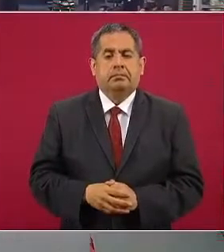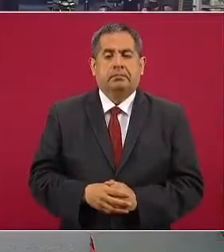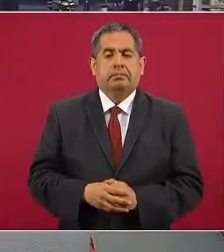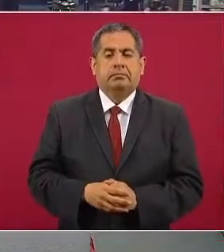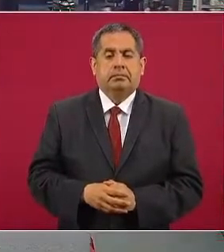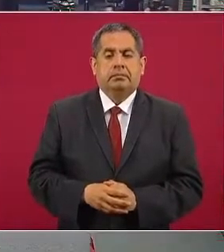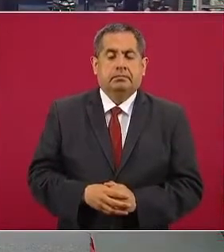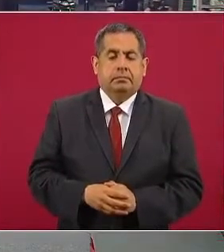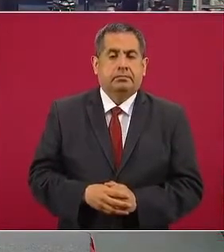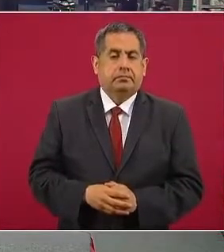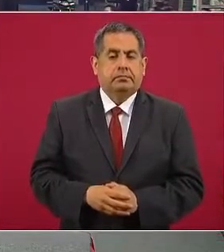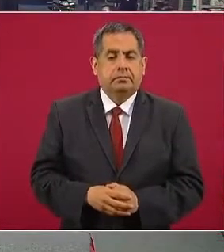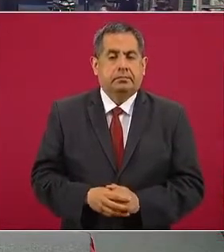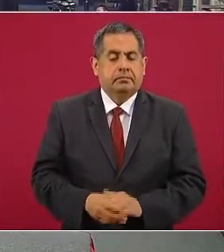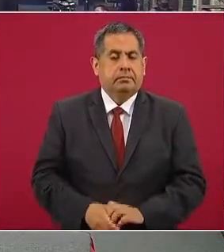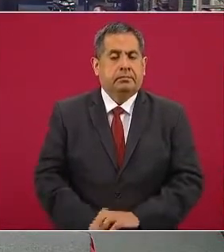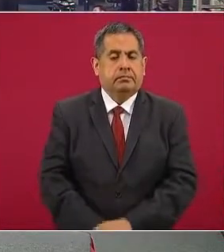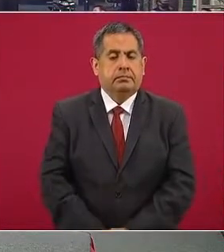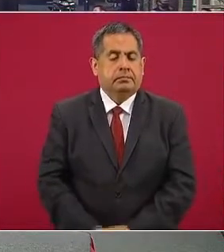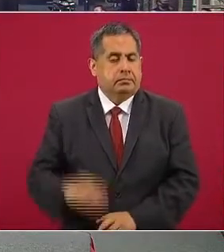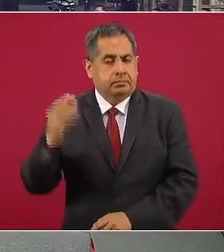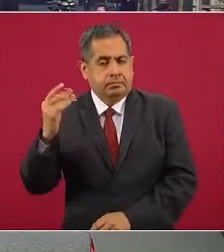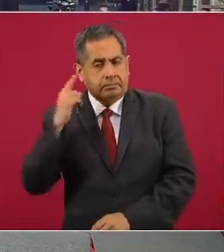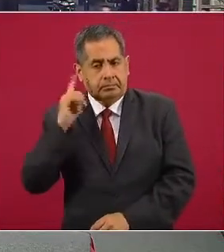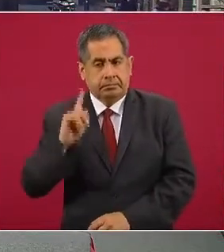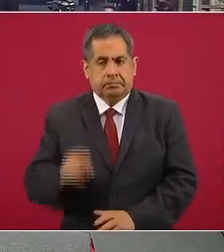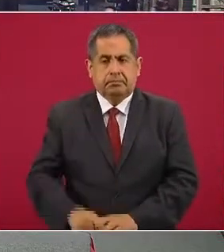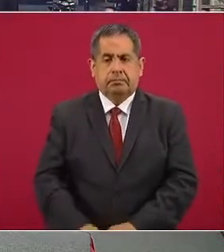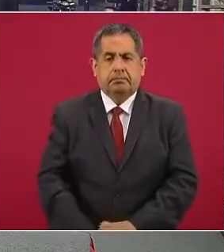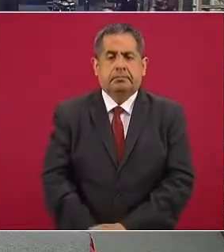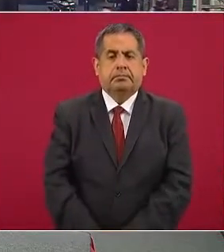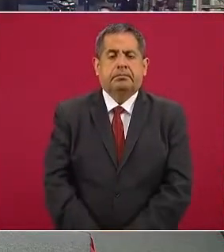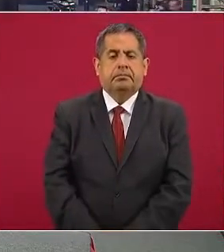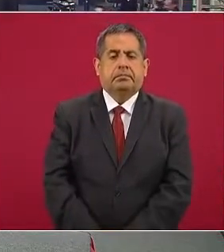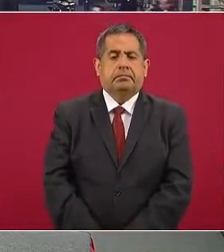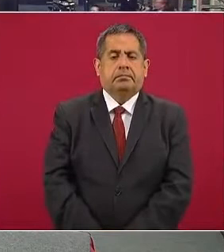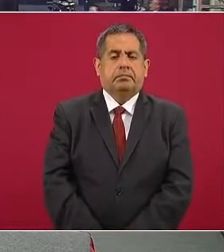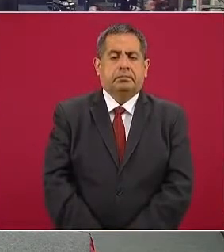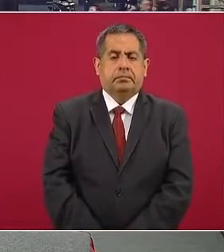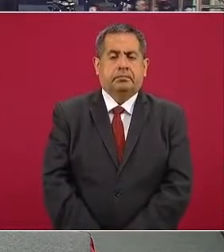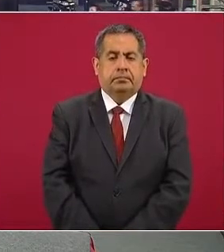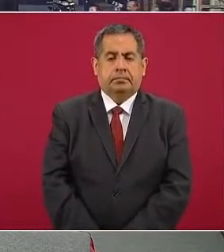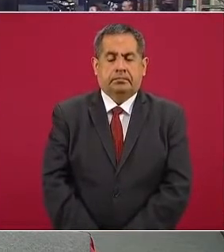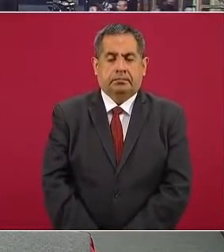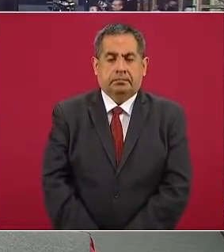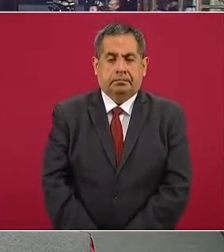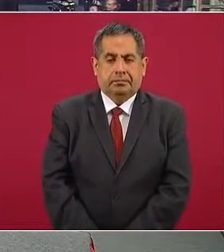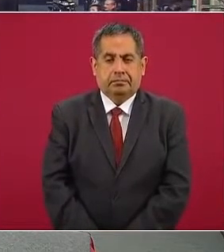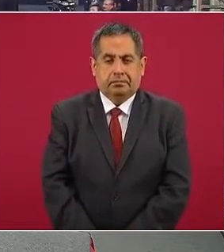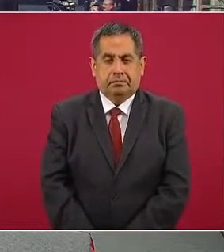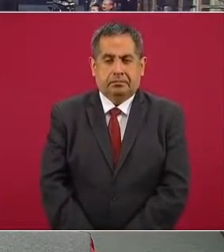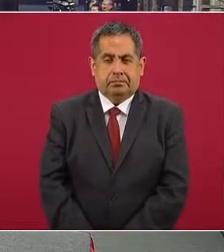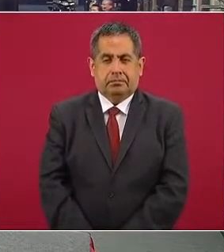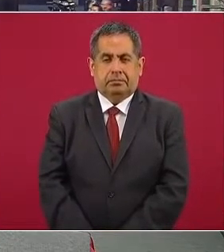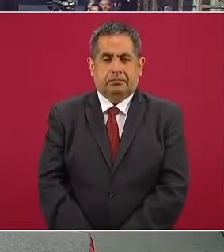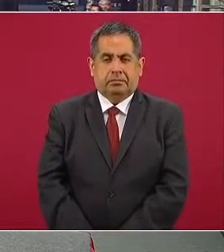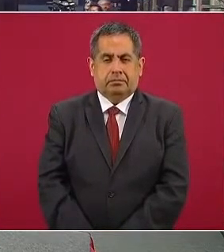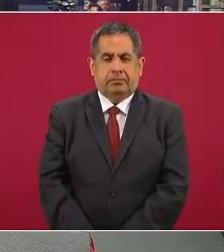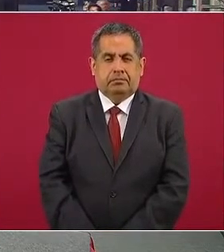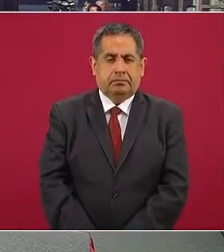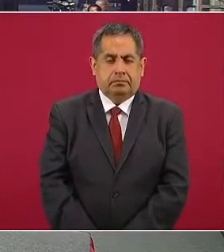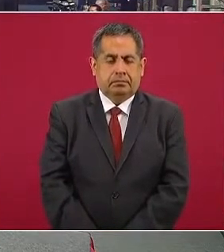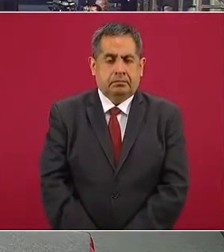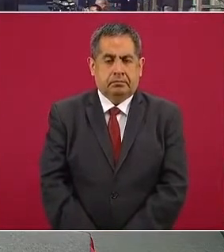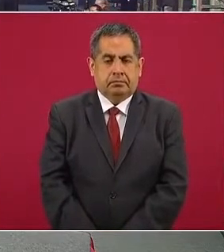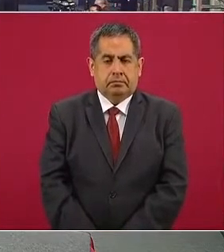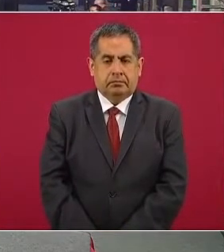El canciller Marcelo Obrás también coincidió con usted en que era mejor esperar hasta que terminaran los posibles litigios en